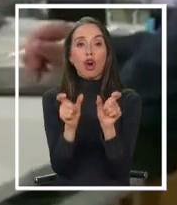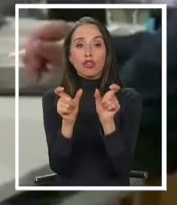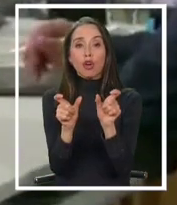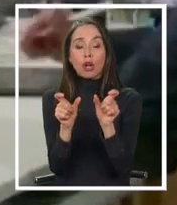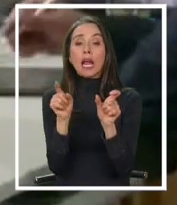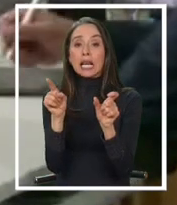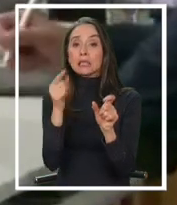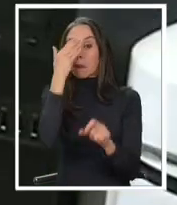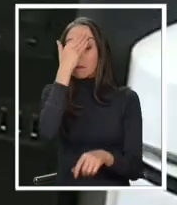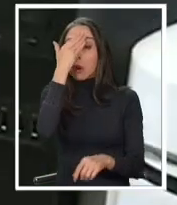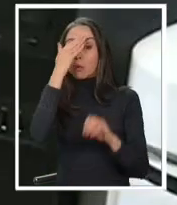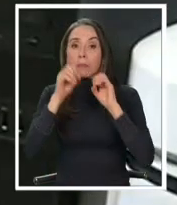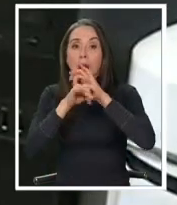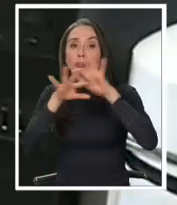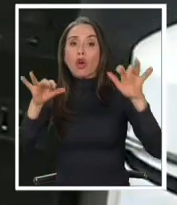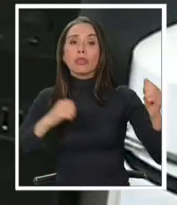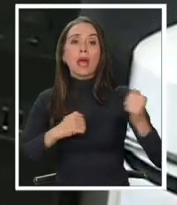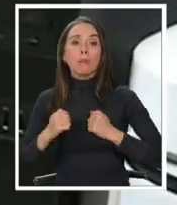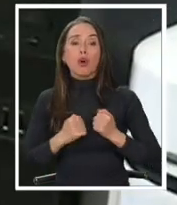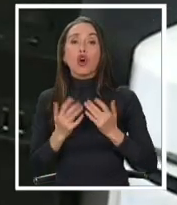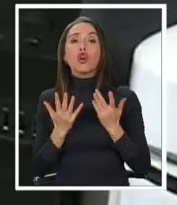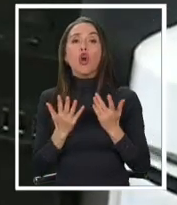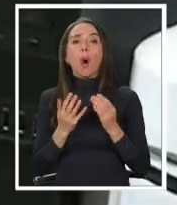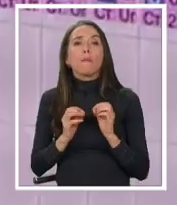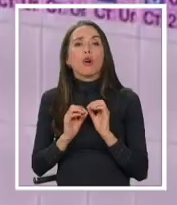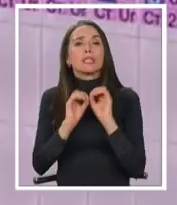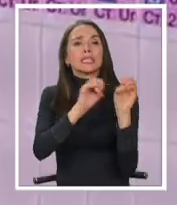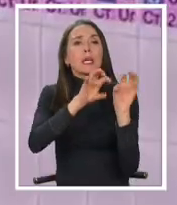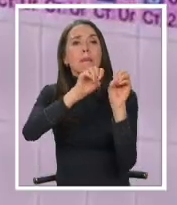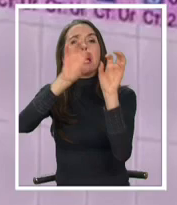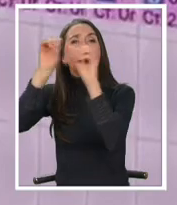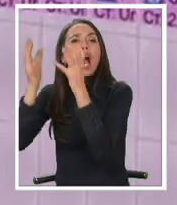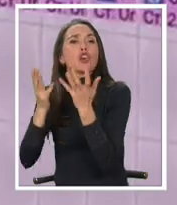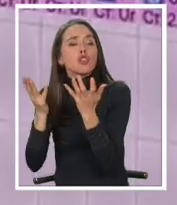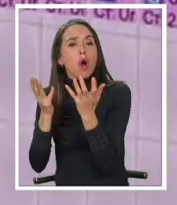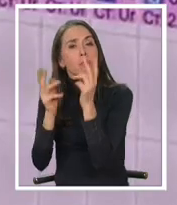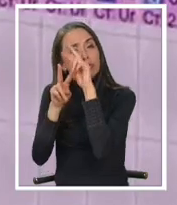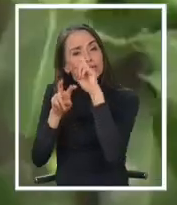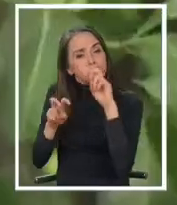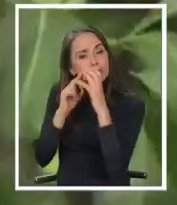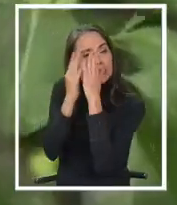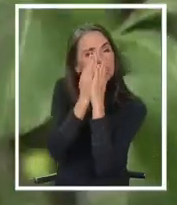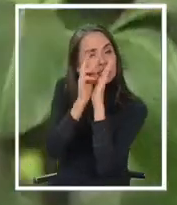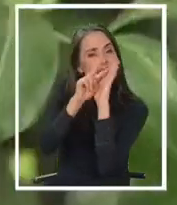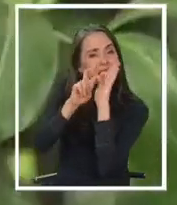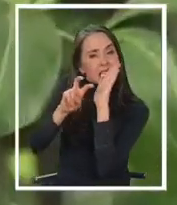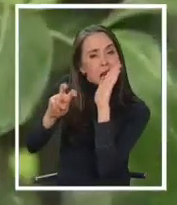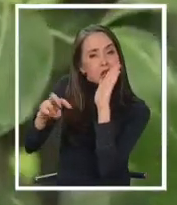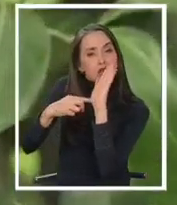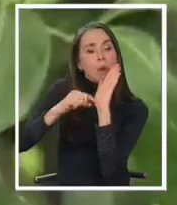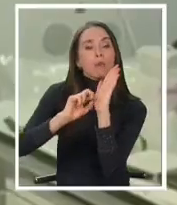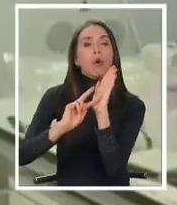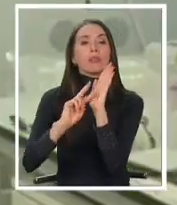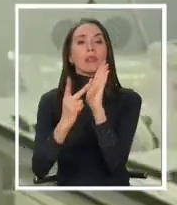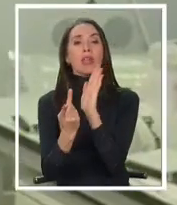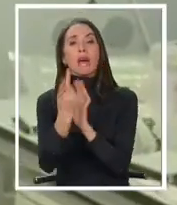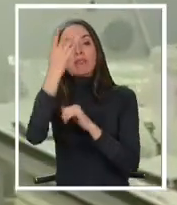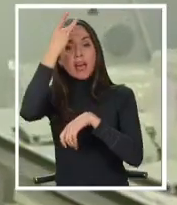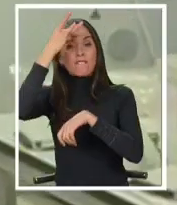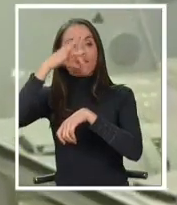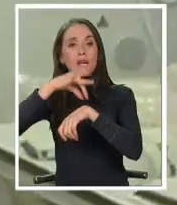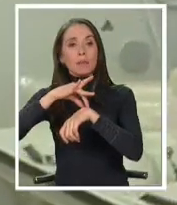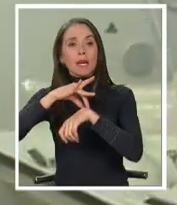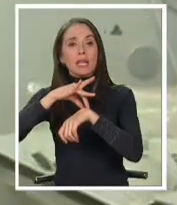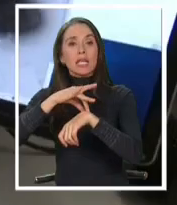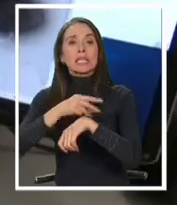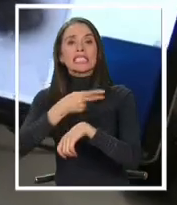último brote con preocupación y investiga su forma de propagación actual. Los últimos estudios plantean que podría transformarse en una enfermedad